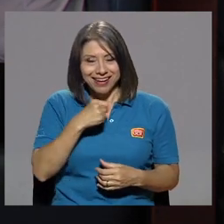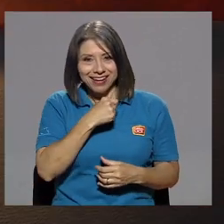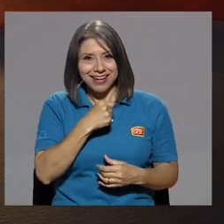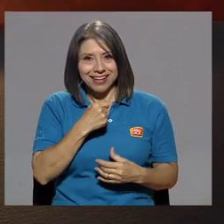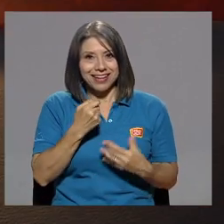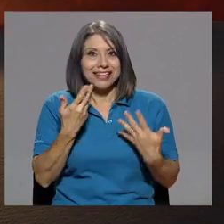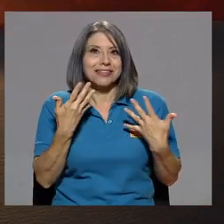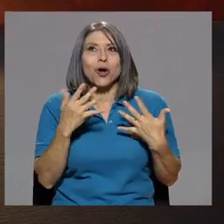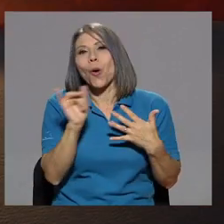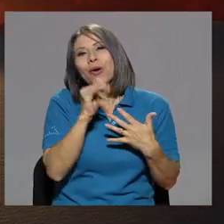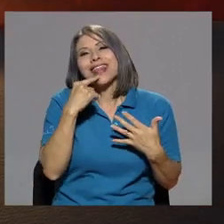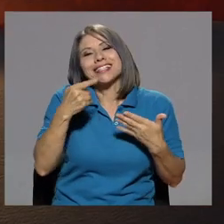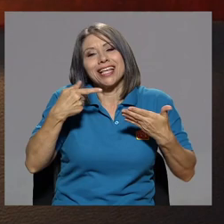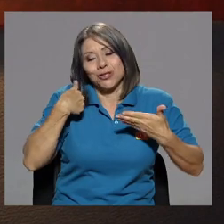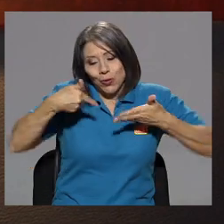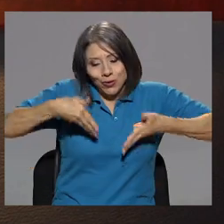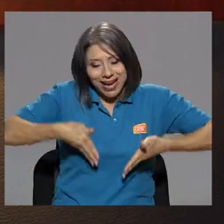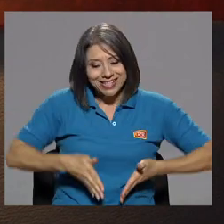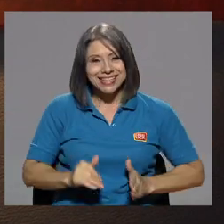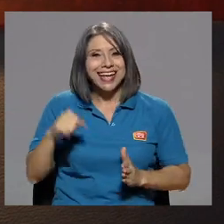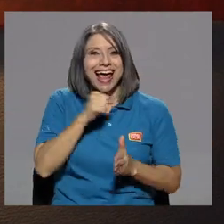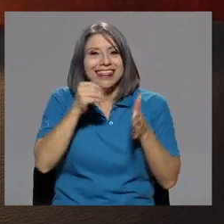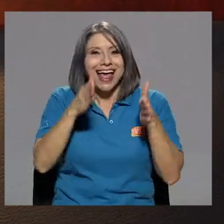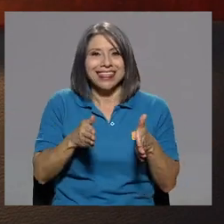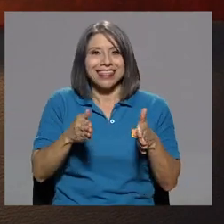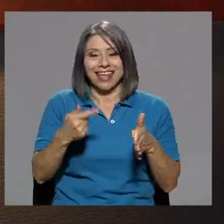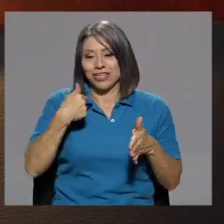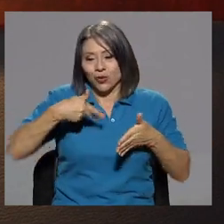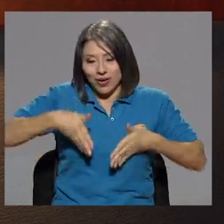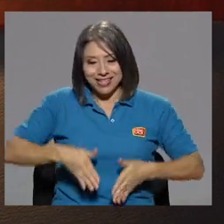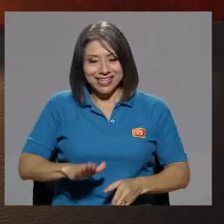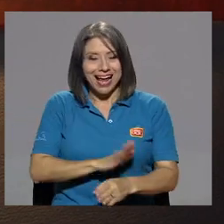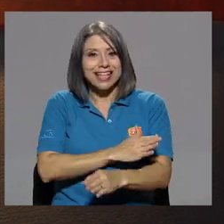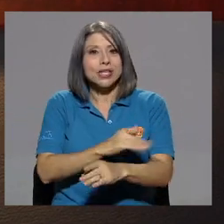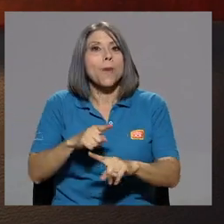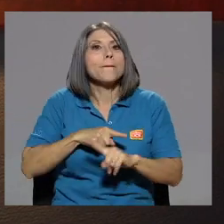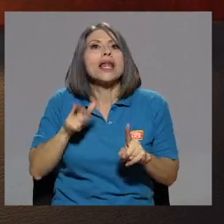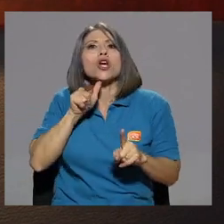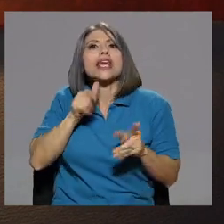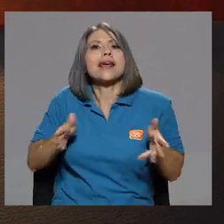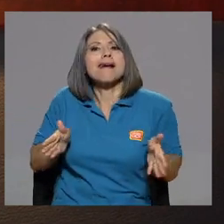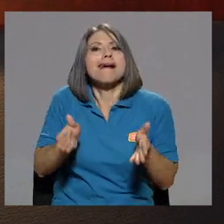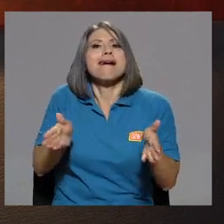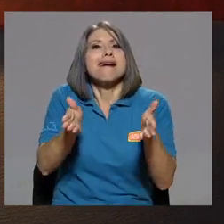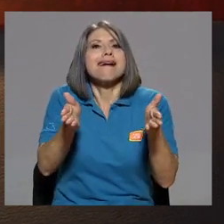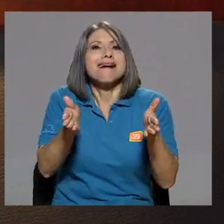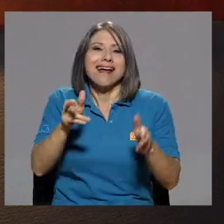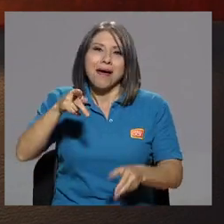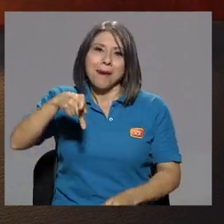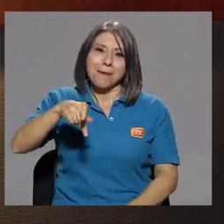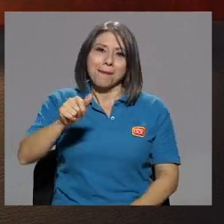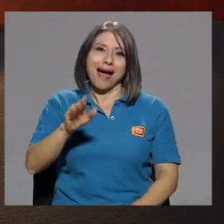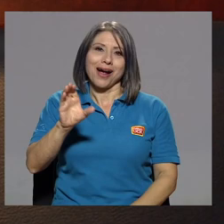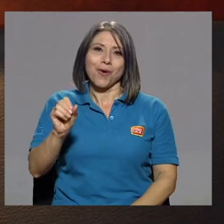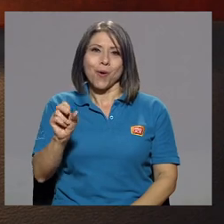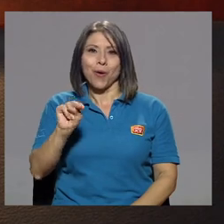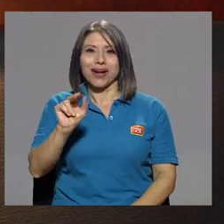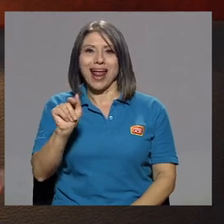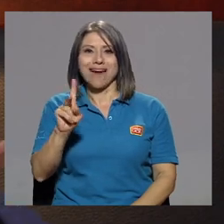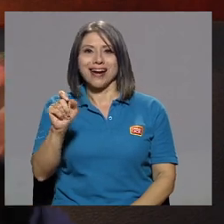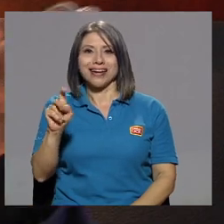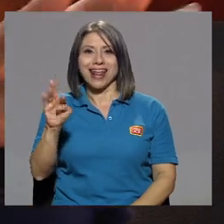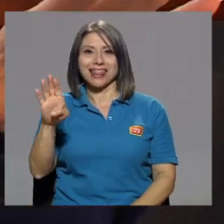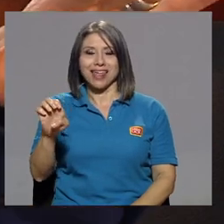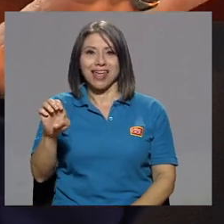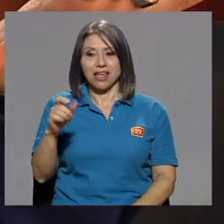yo, como dice, yo nací cantante, yo nací canción. Pero la patadita, ¿quién me la dio? Navarrete. Una muchachita que